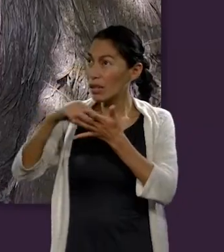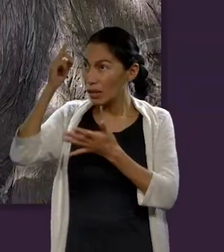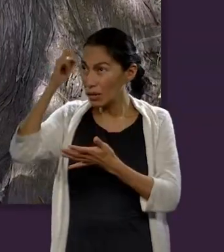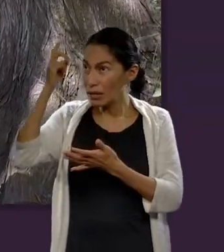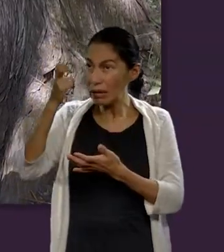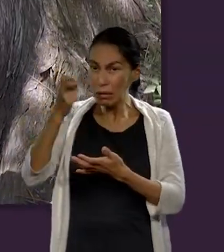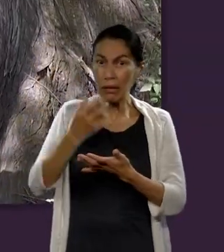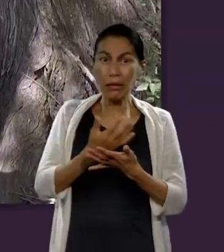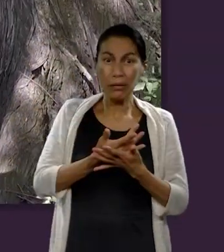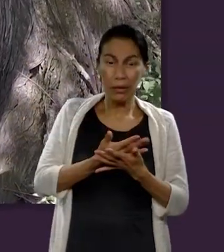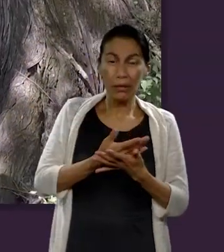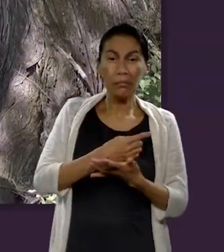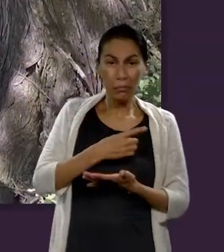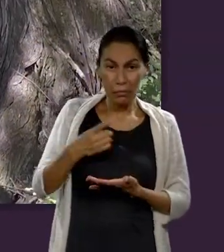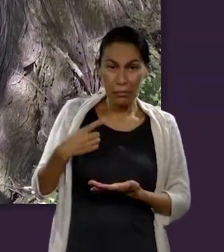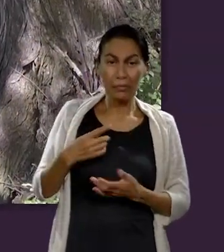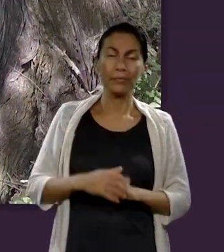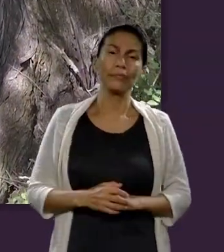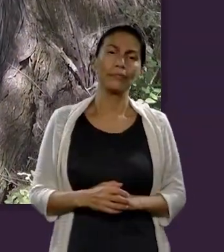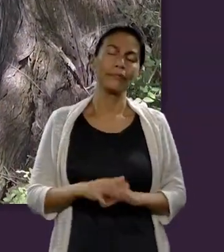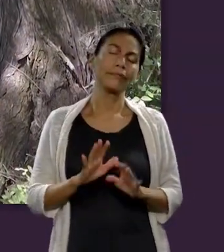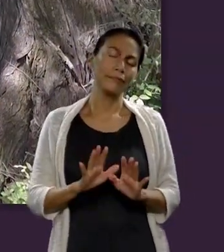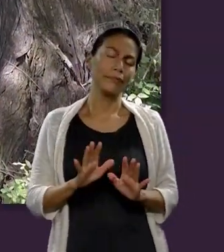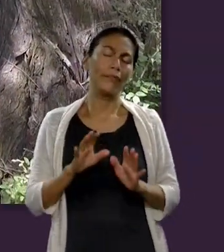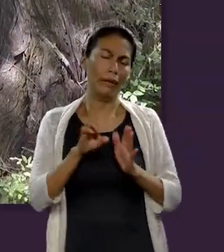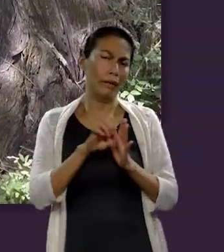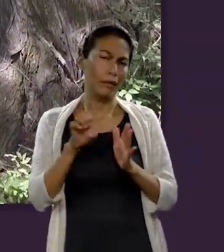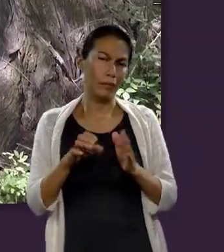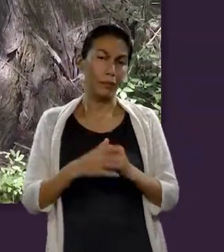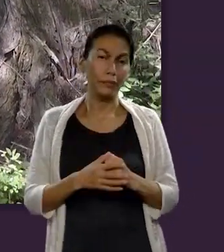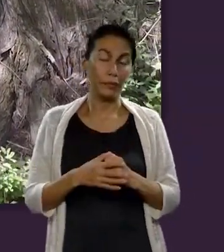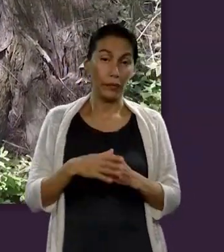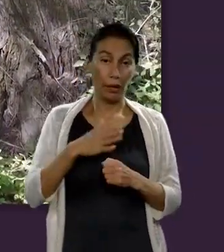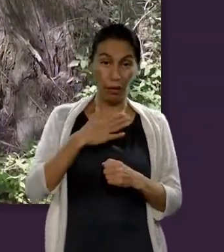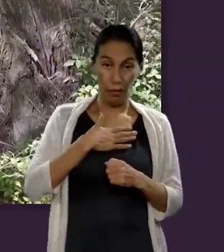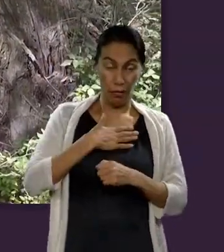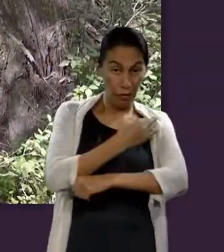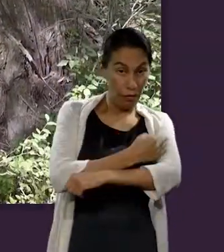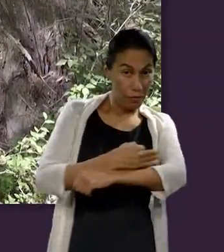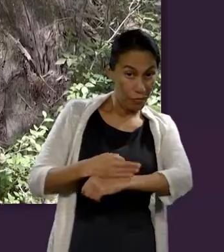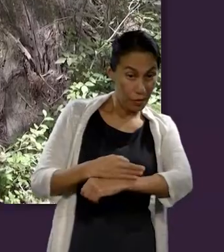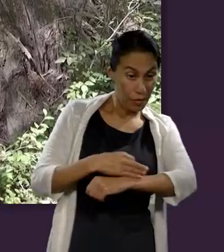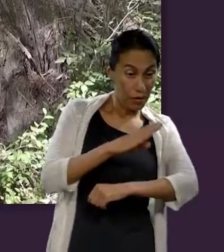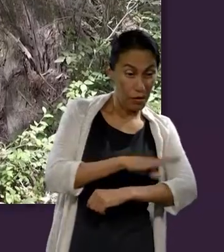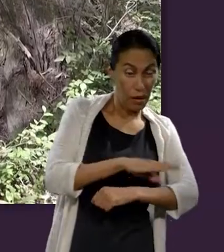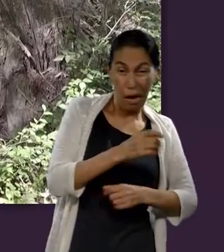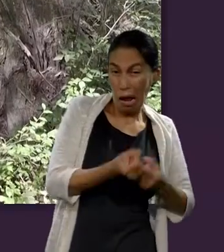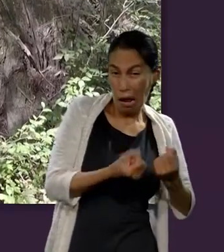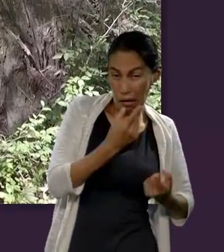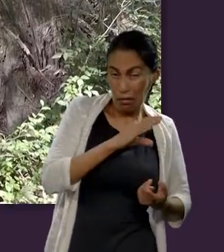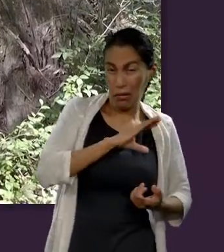creyente. Porque a final de cuentas si nuestros familiares murieron o un ser querido murió